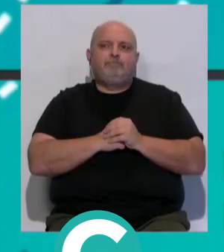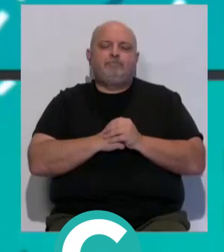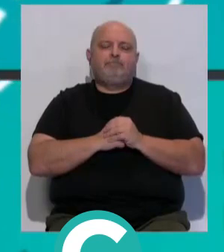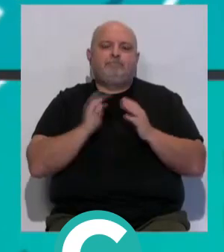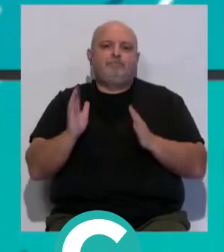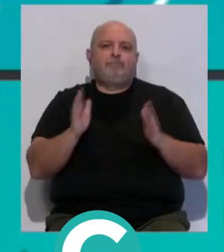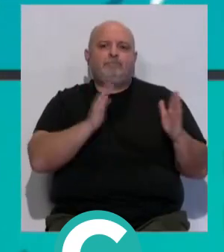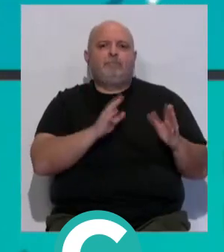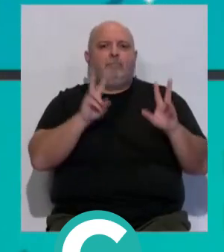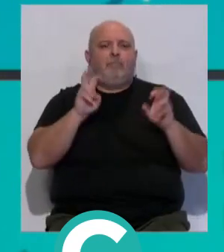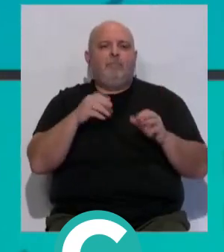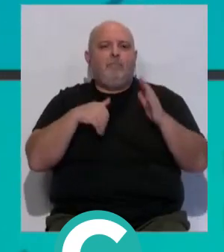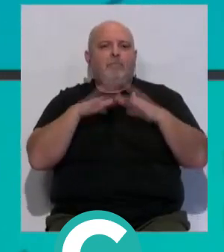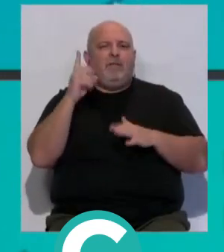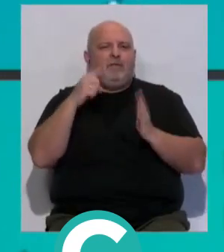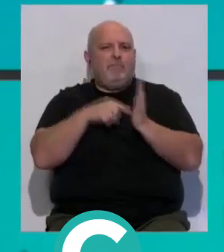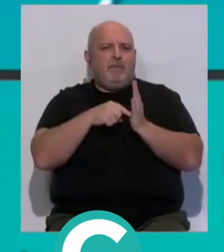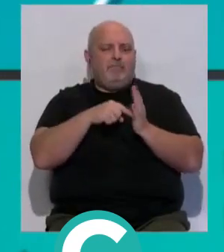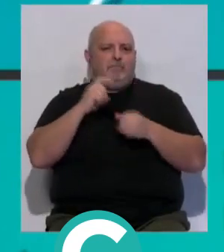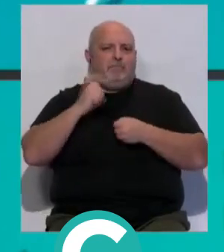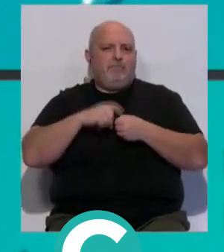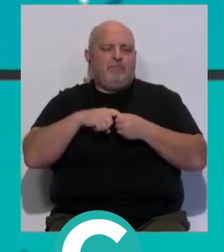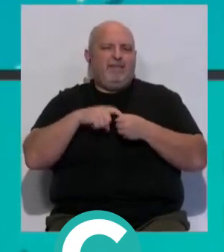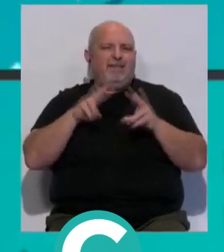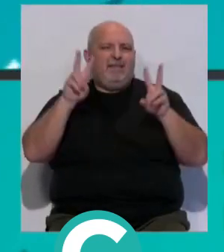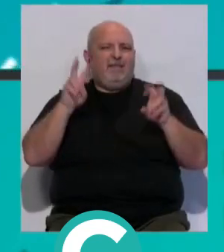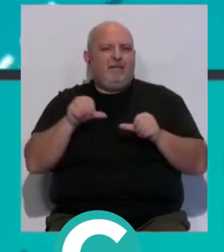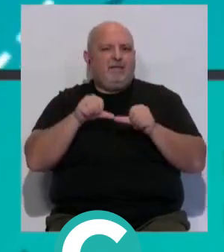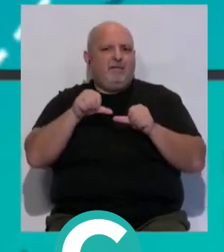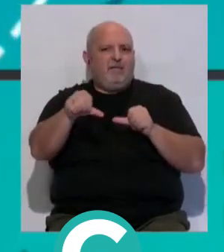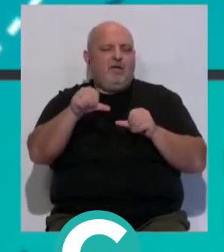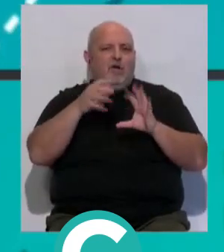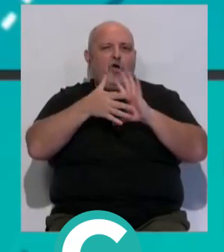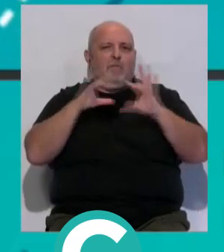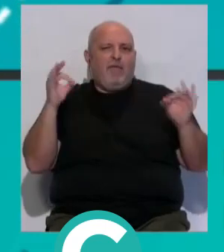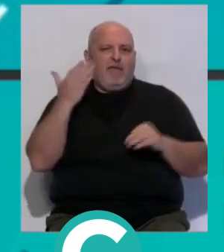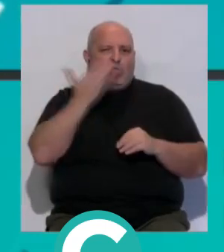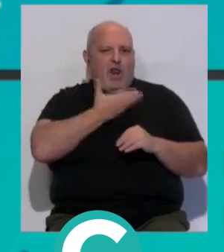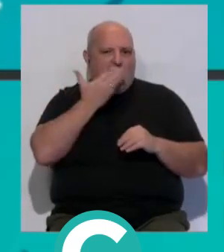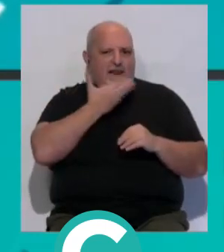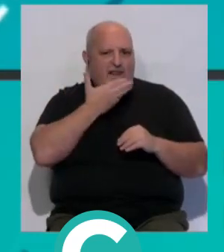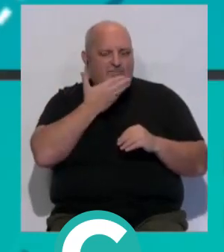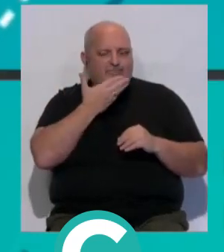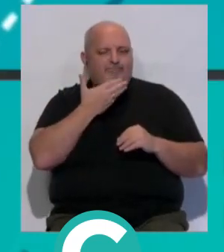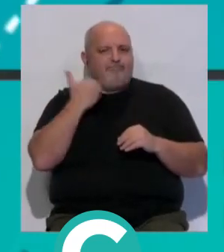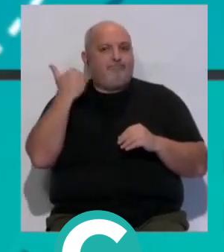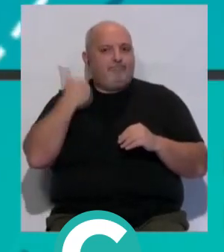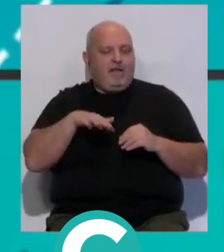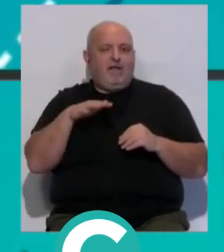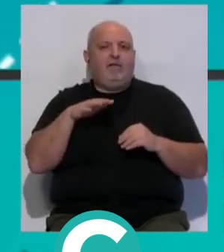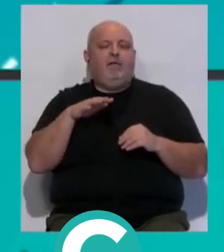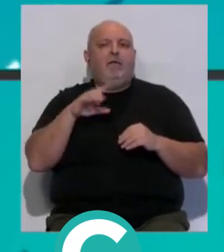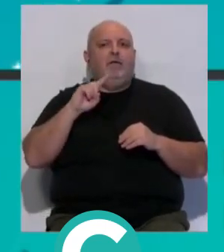Y ya hay más de un millar de participantes inscritos en las próximas Olimpiadas Escolares. Se ha producido además la